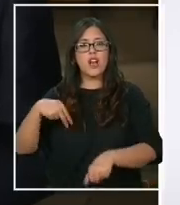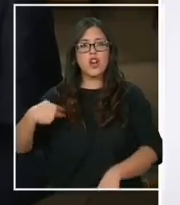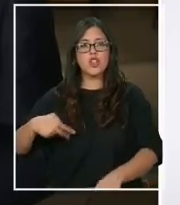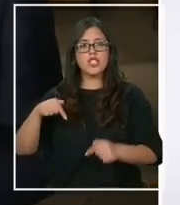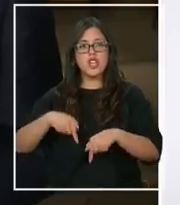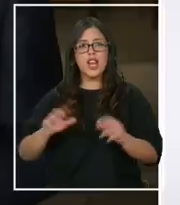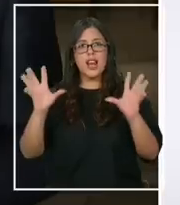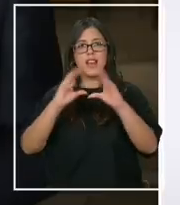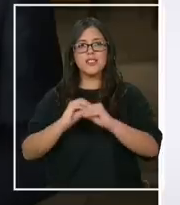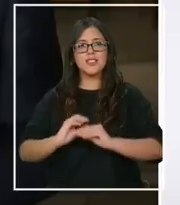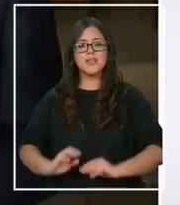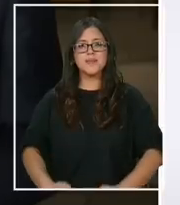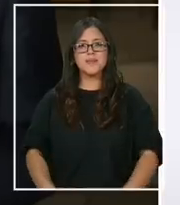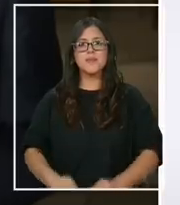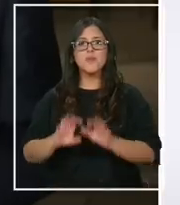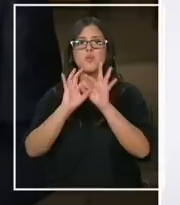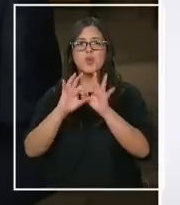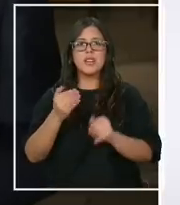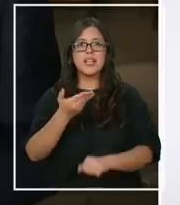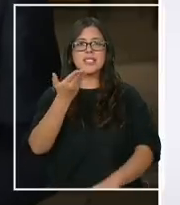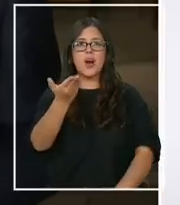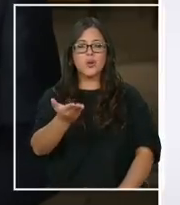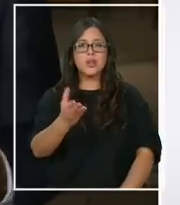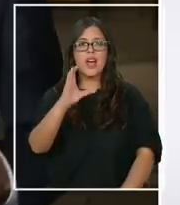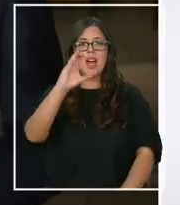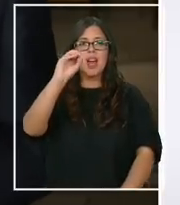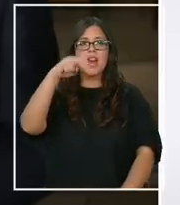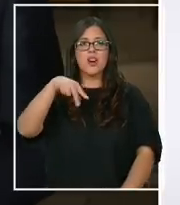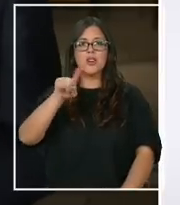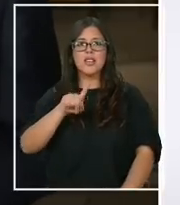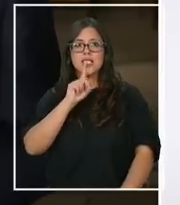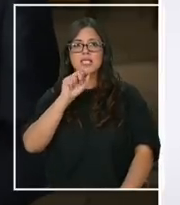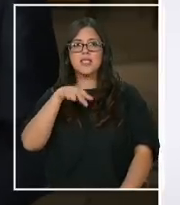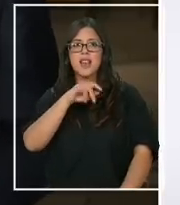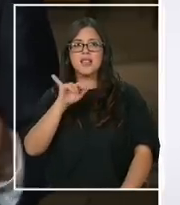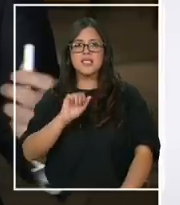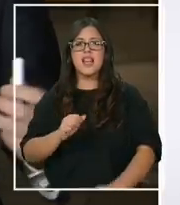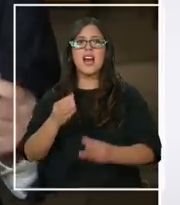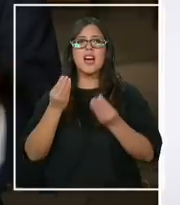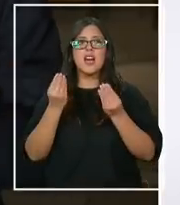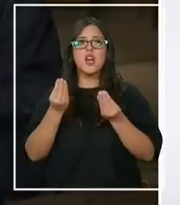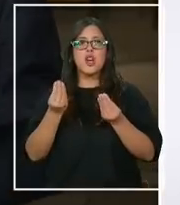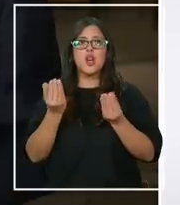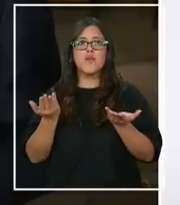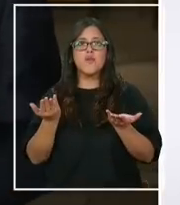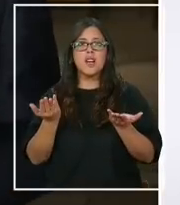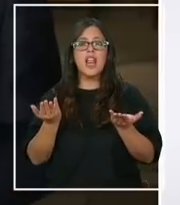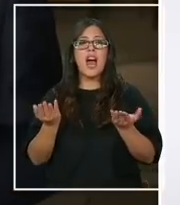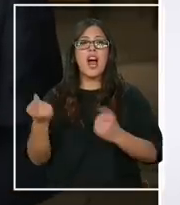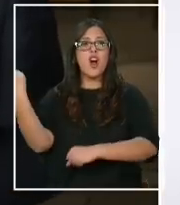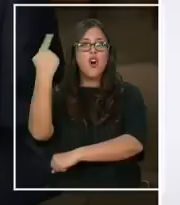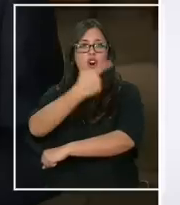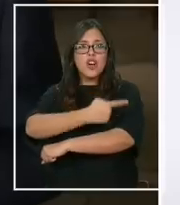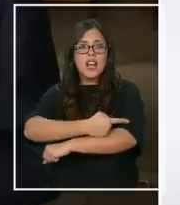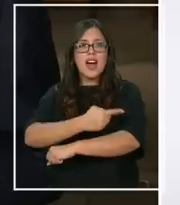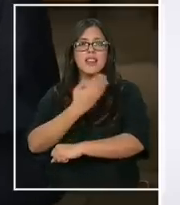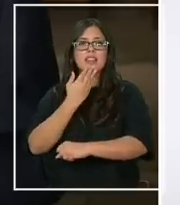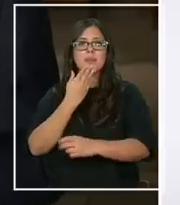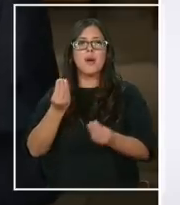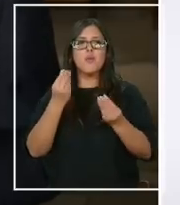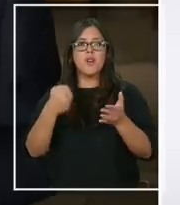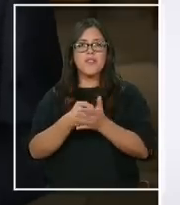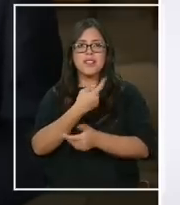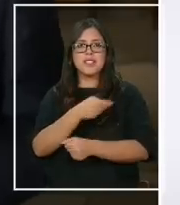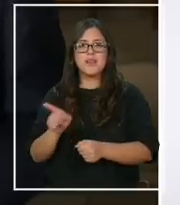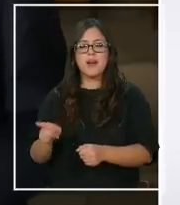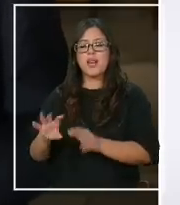esta noche. Muchas gracias a usted, Constanza, y que tenga un buen resto de jornada y un buen resto de semana también.